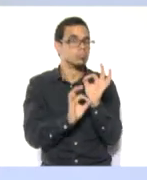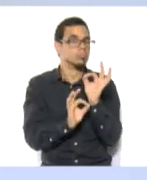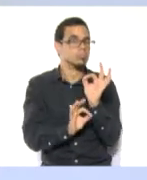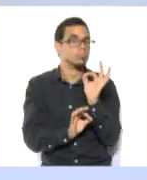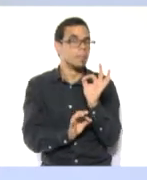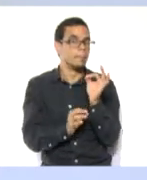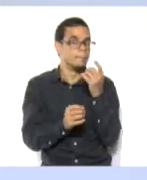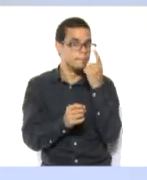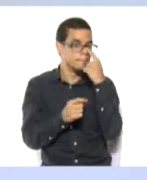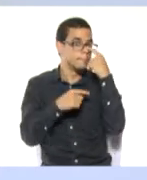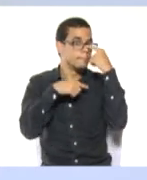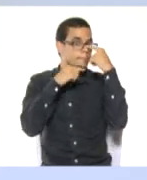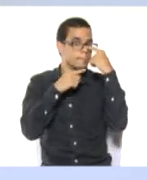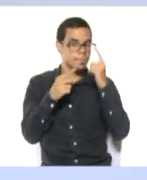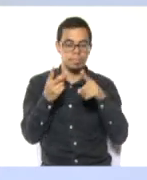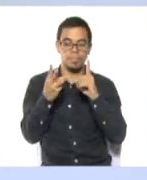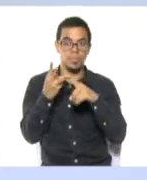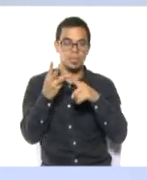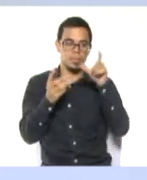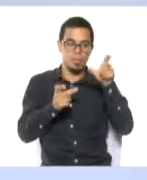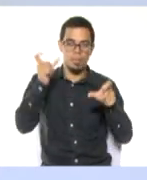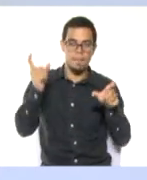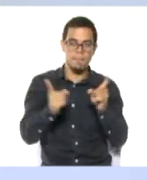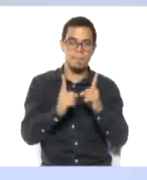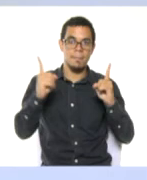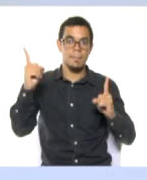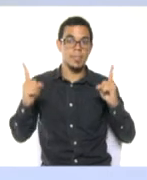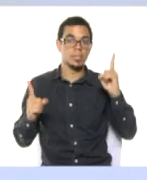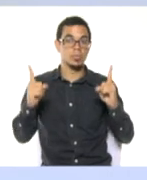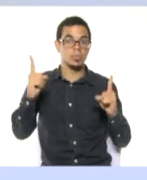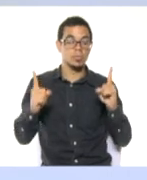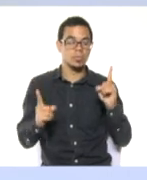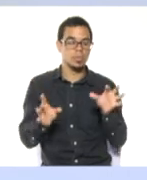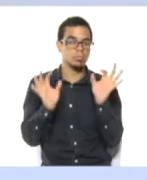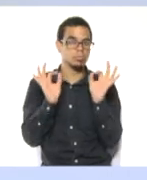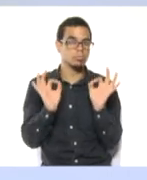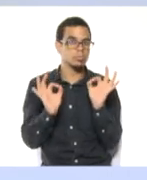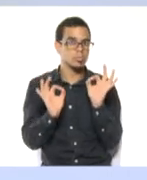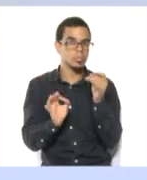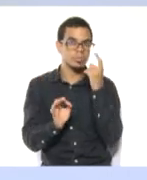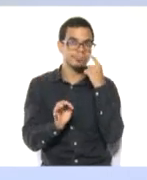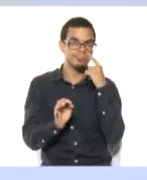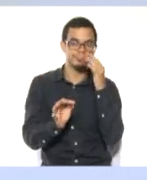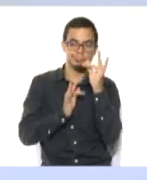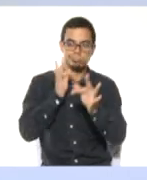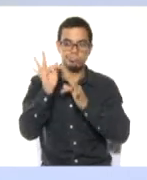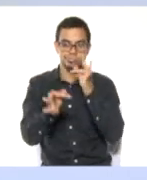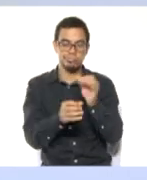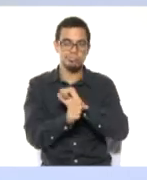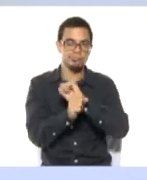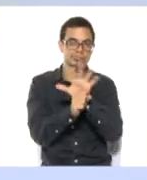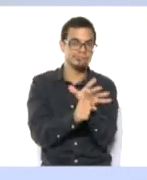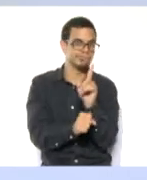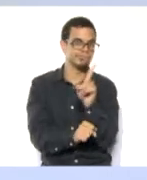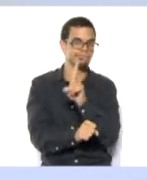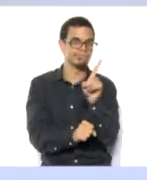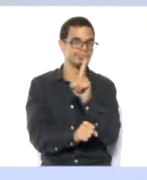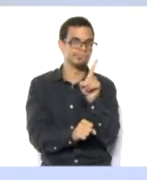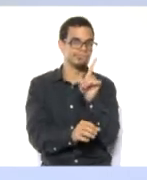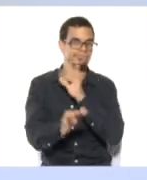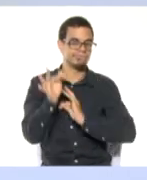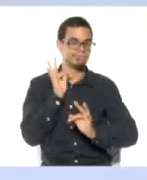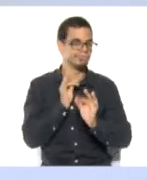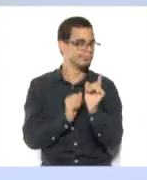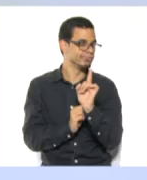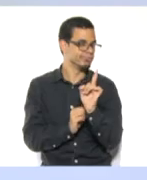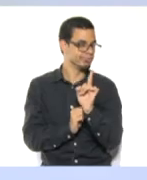por supuesto mantener ese distanciamiento físico saludable que tanto nos ha ayudado y nos ha beneficiado en la lucha contra la